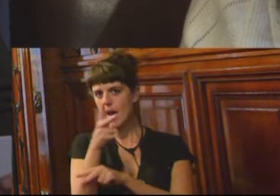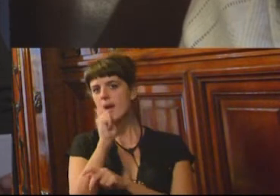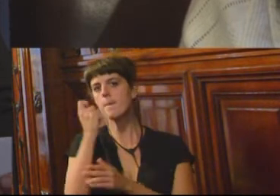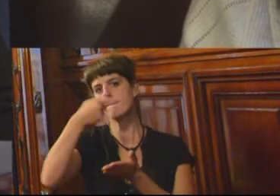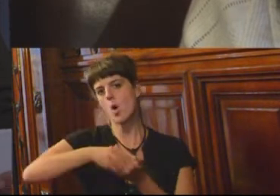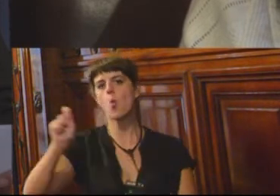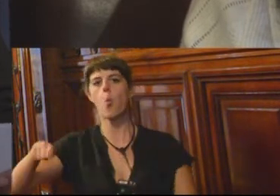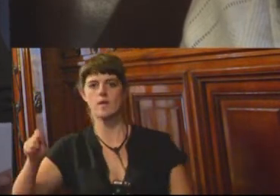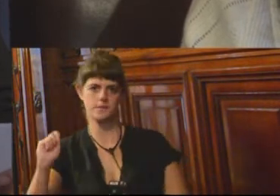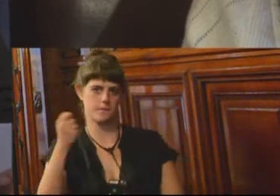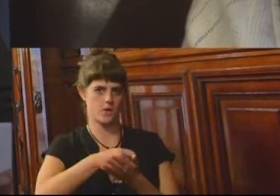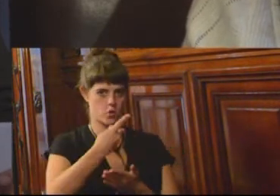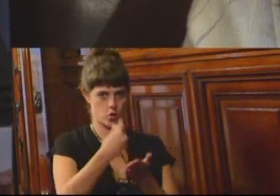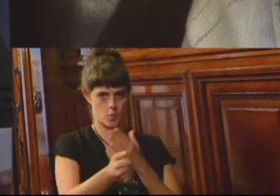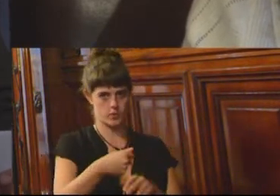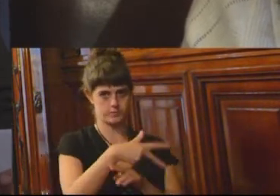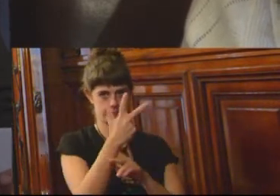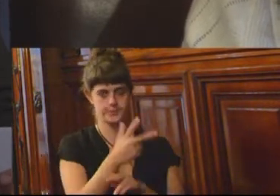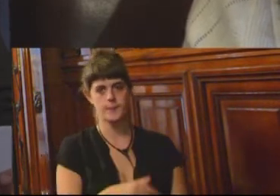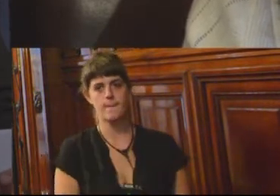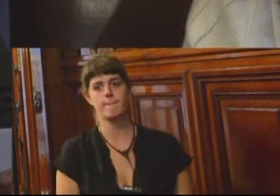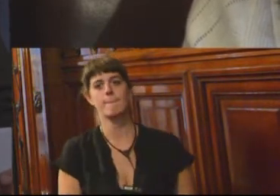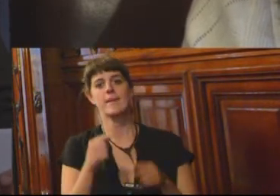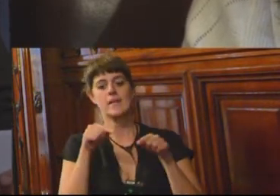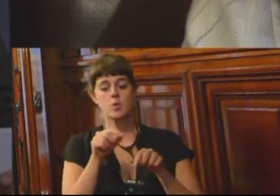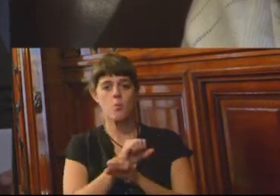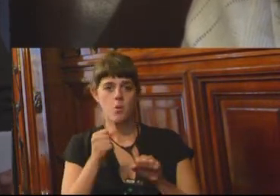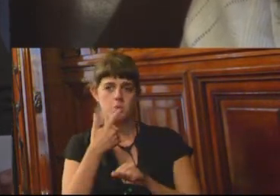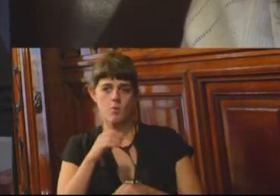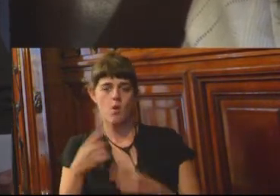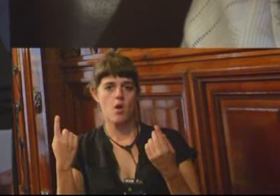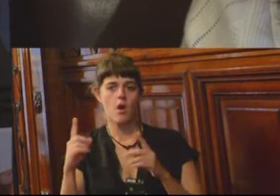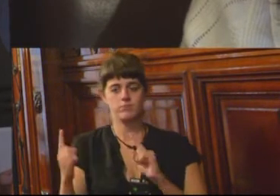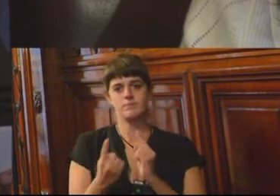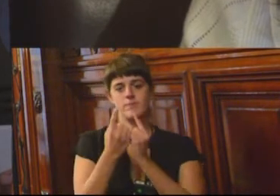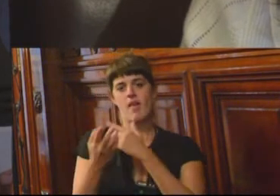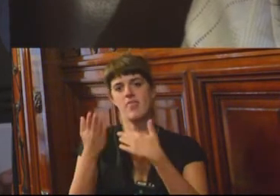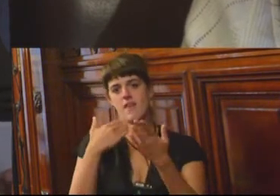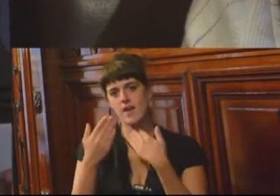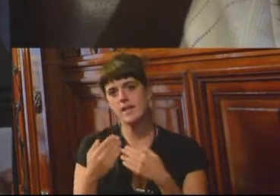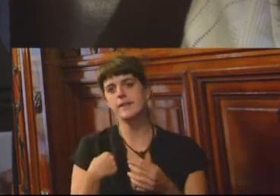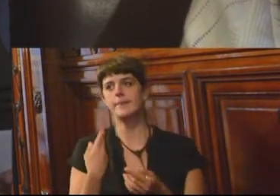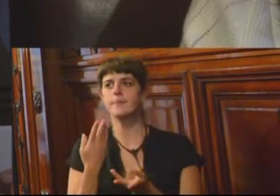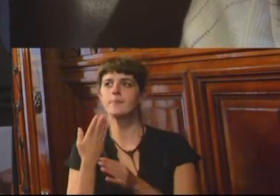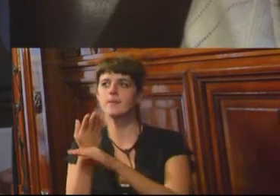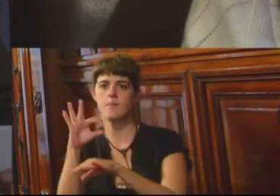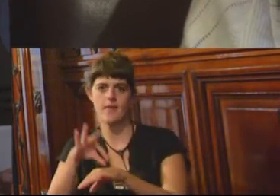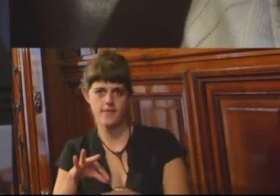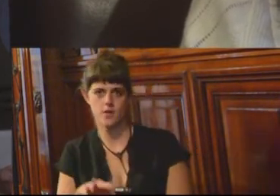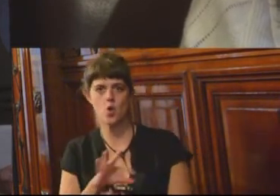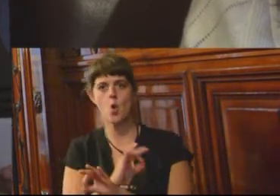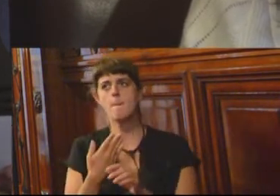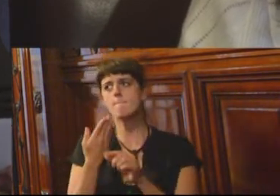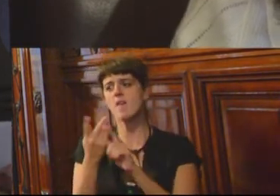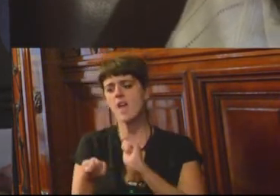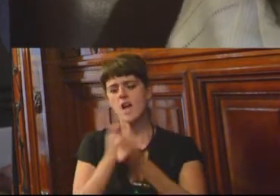iniciativa plantea realizar las siguientes audiencias, audiencias de debate, solicitudes de atenuación a la medida de coerción, atenciones médicas, solicitudes de cambio de lugar de